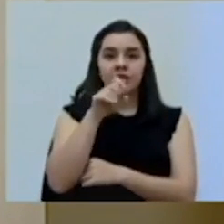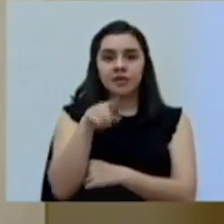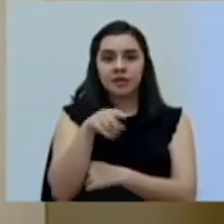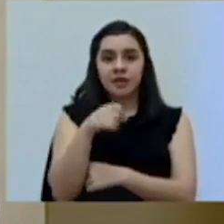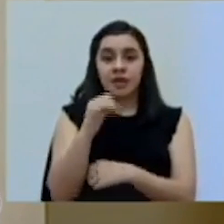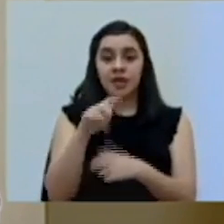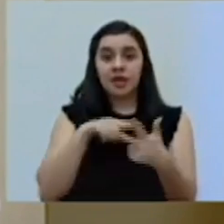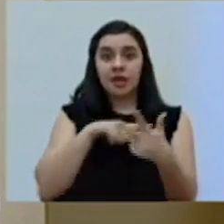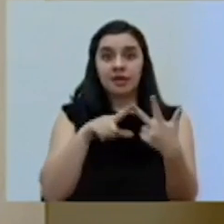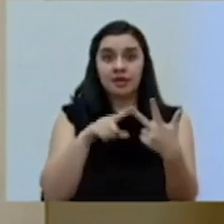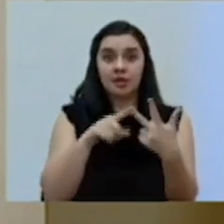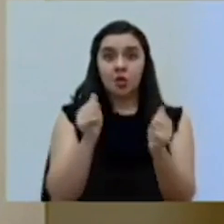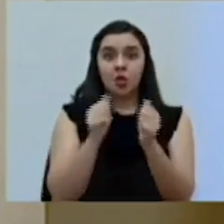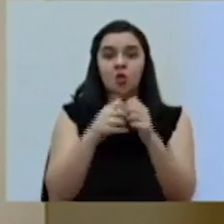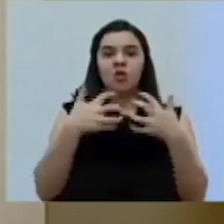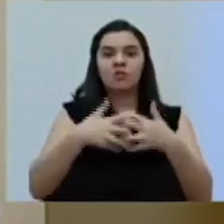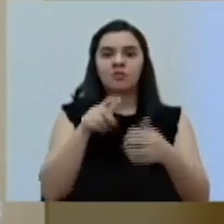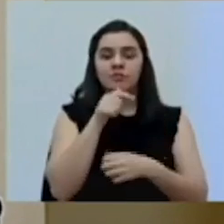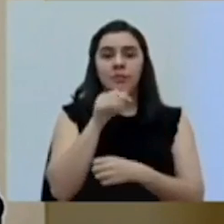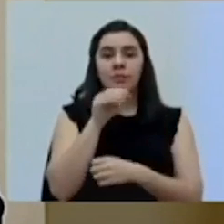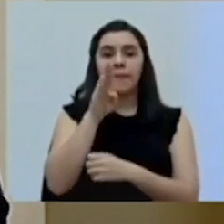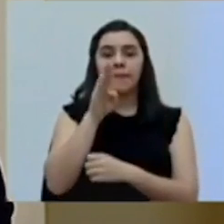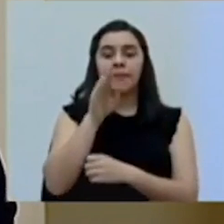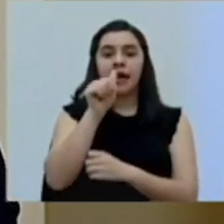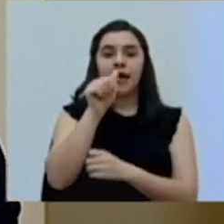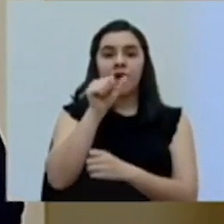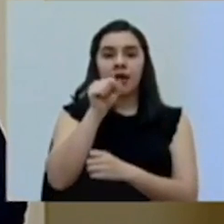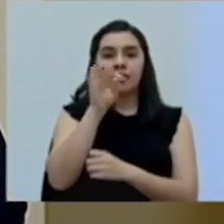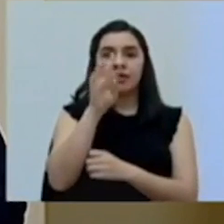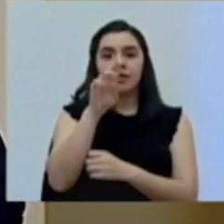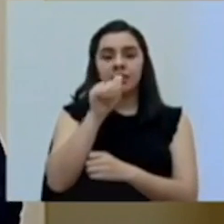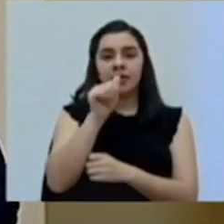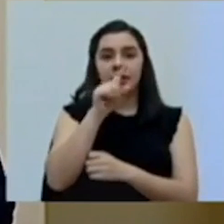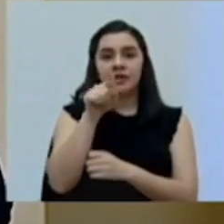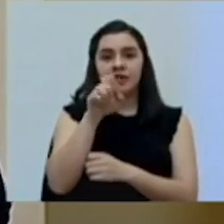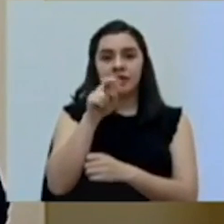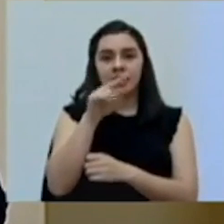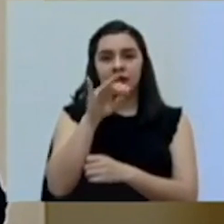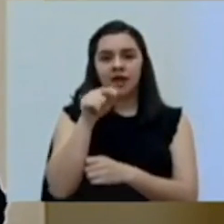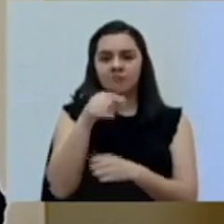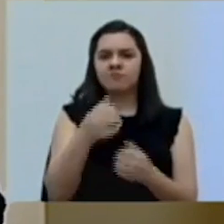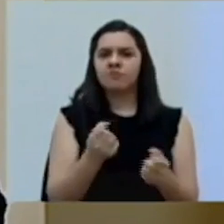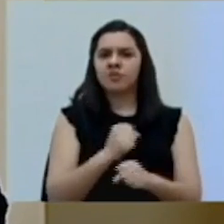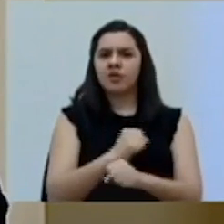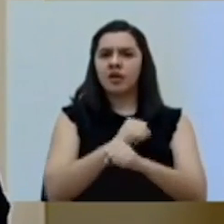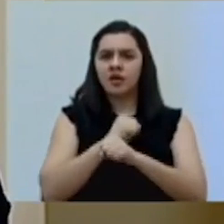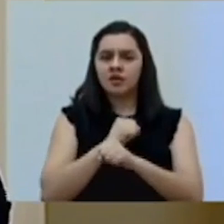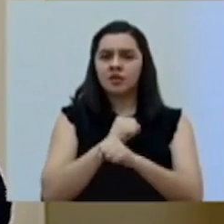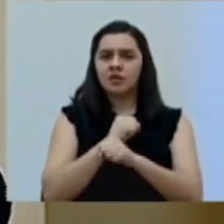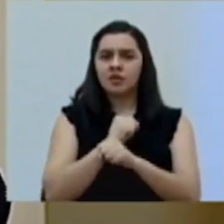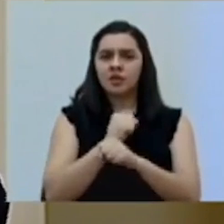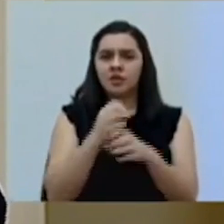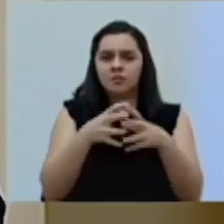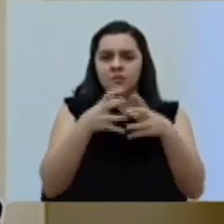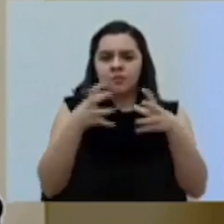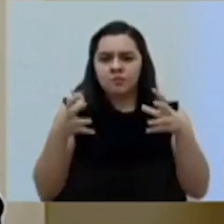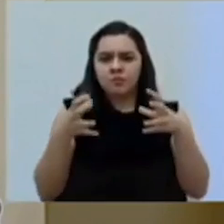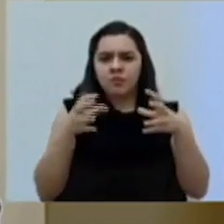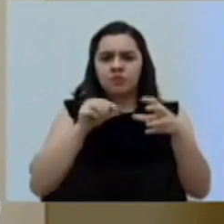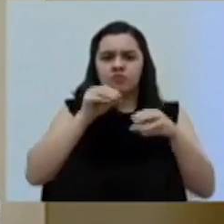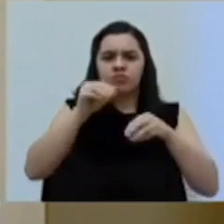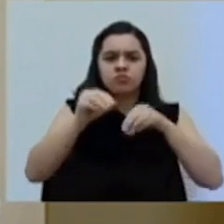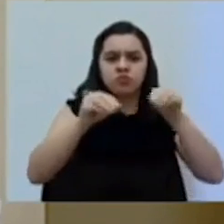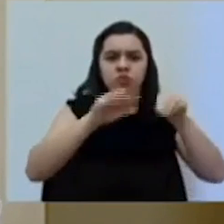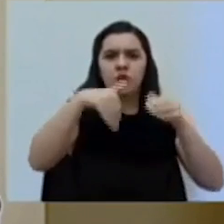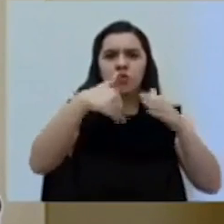el día de hoy con la empresa AstraZeneca. Esto garantizará una cobertura amplia a